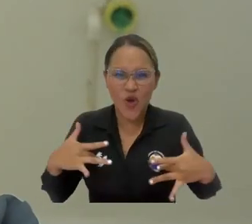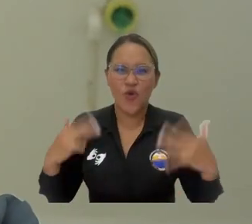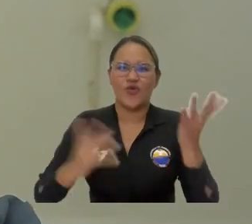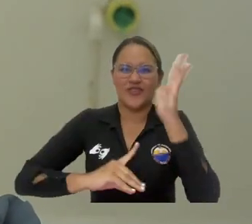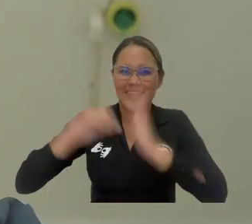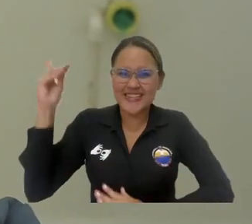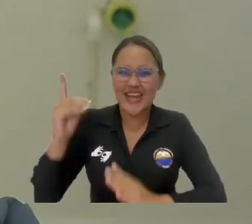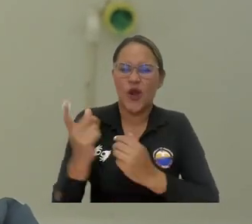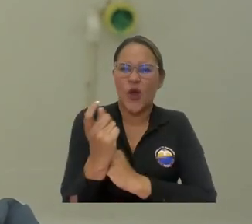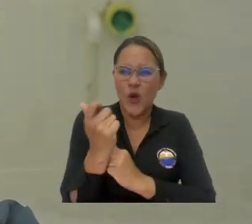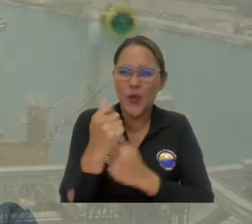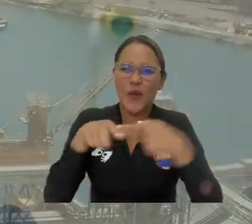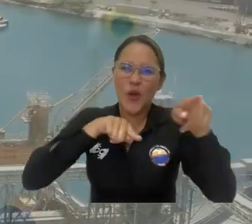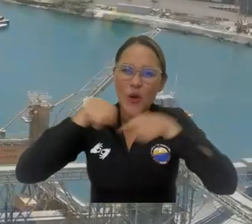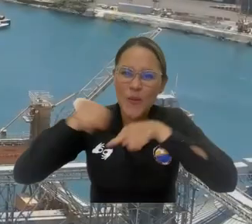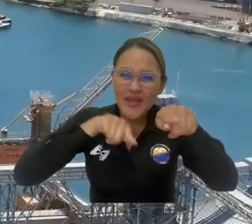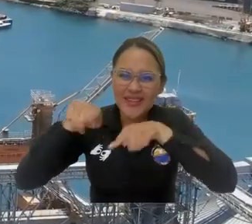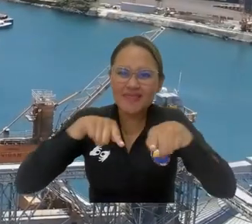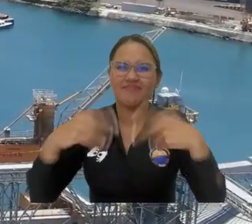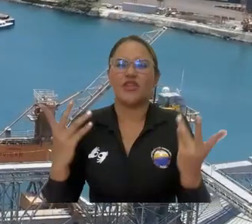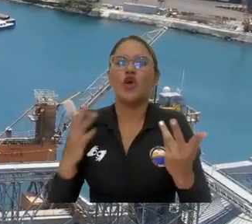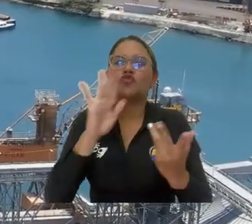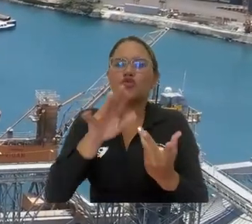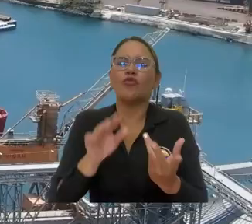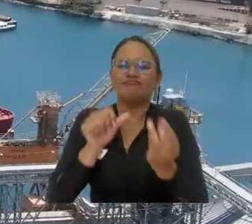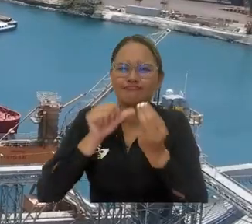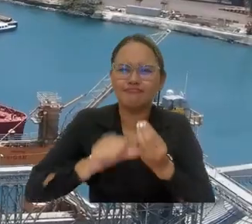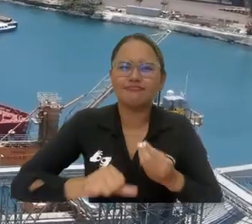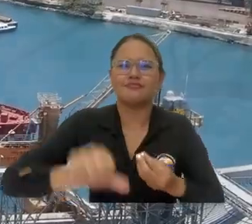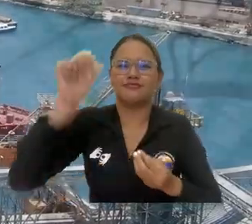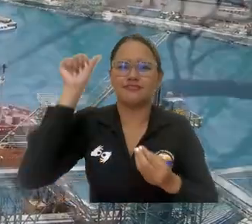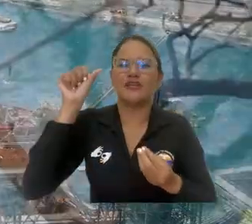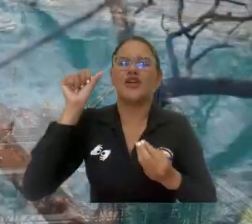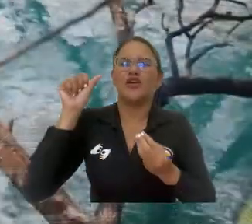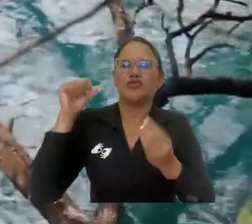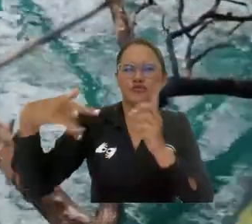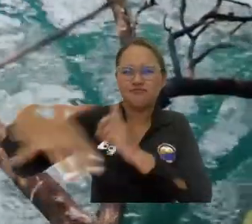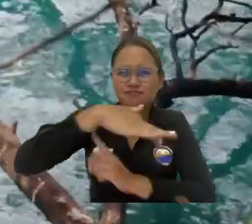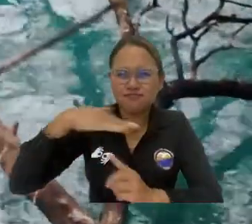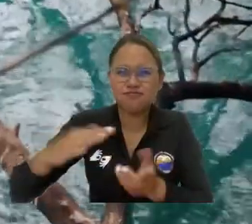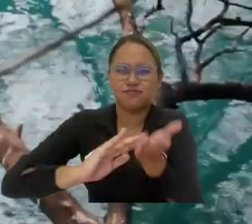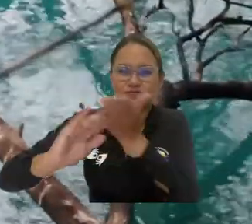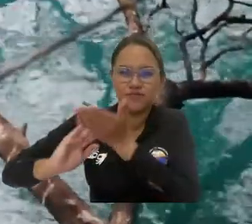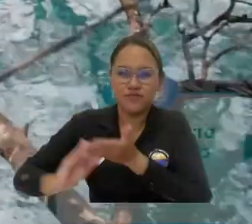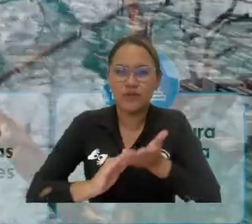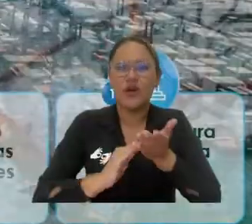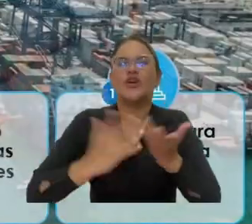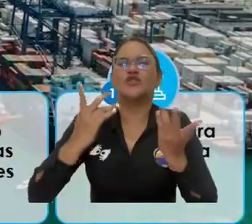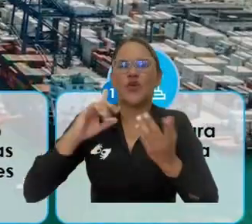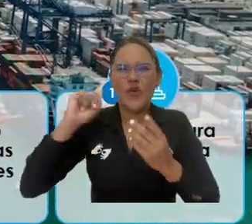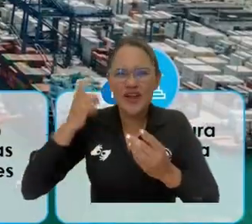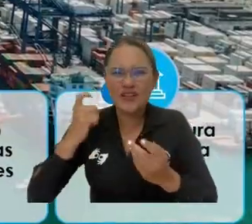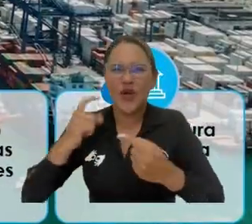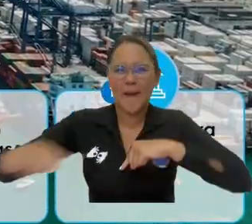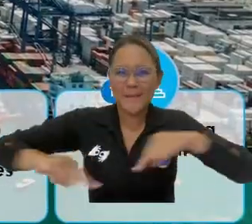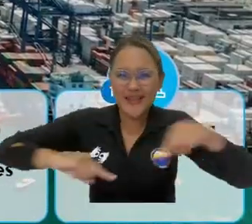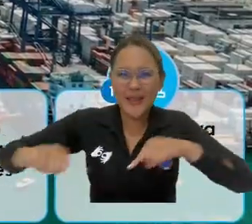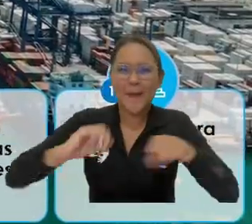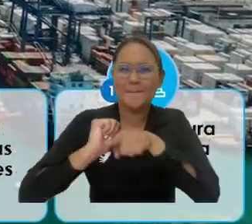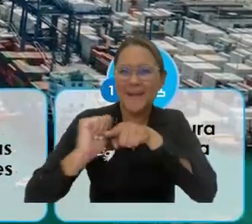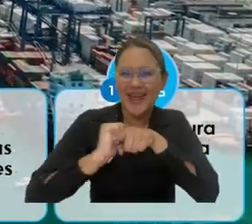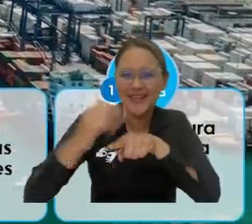Los temas de salud, los temas de desarrollo económico y competitividad. Los temas de sostenibilidad ambiental y desarrollo regenerativo. Los temas de gobernización